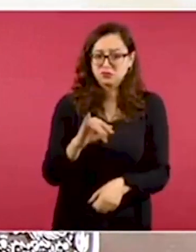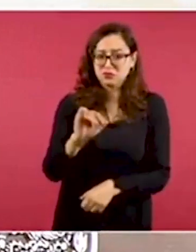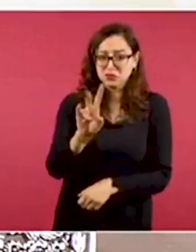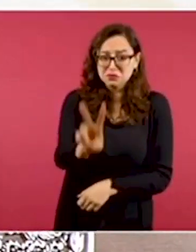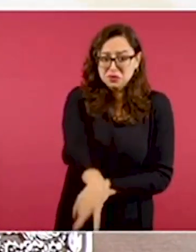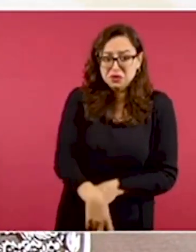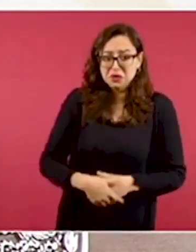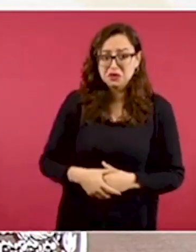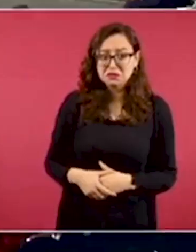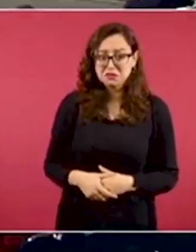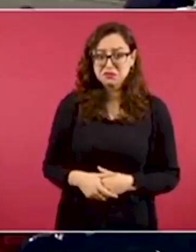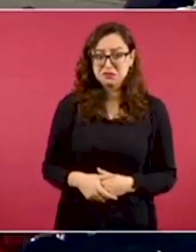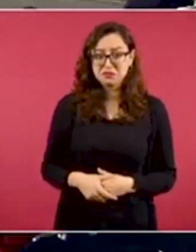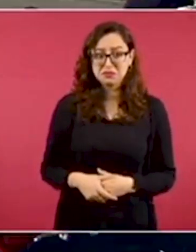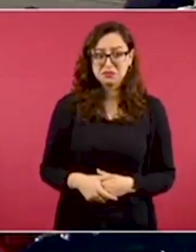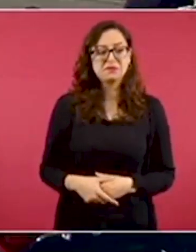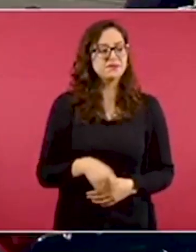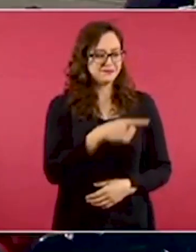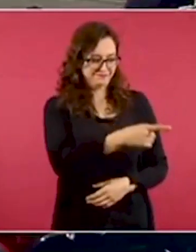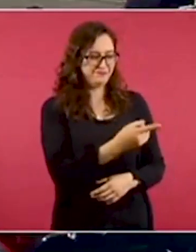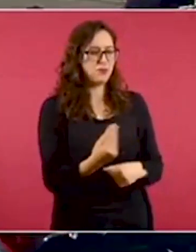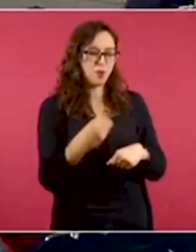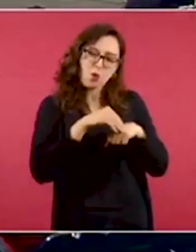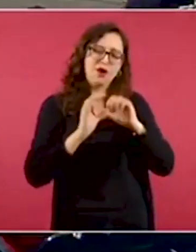¿Por qué no pones a Chicoche?